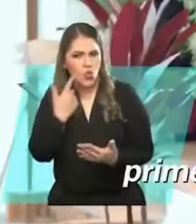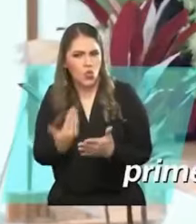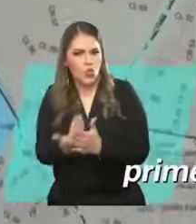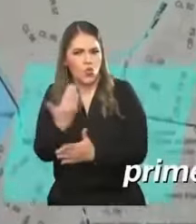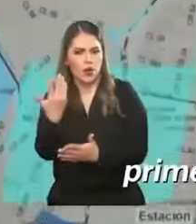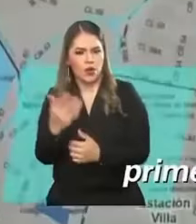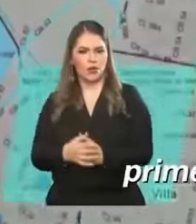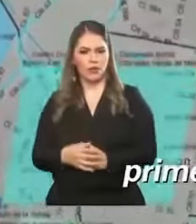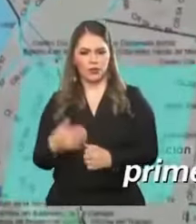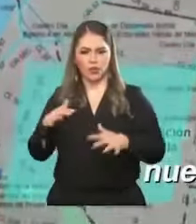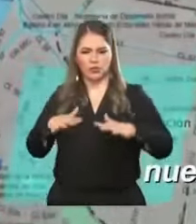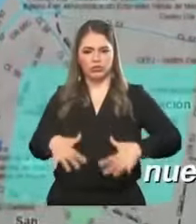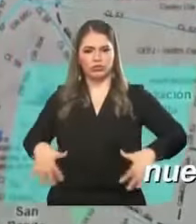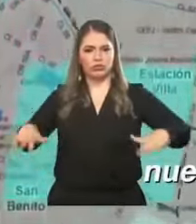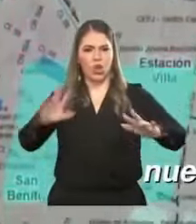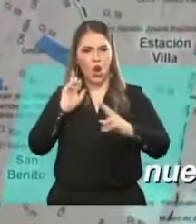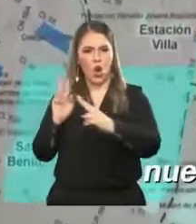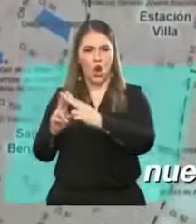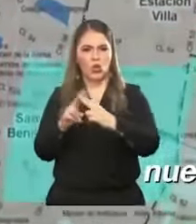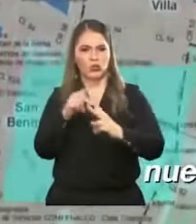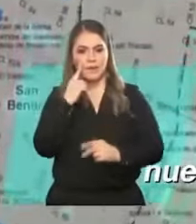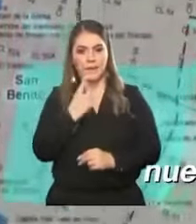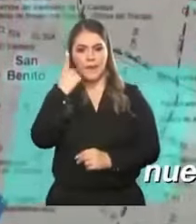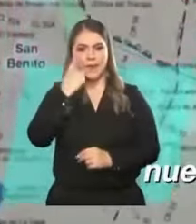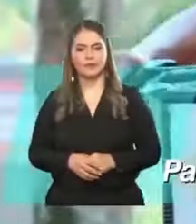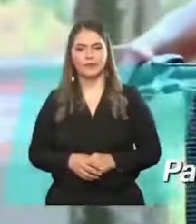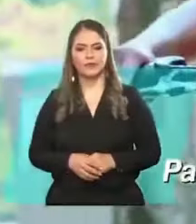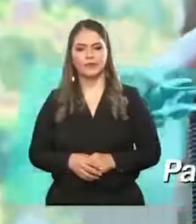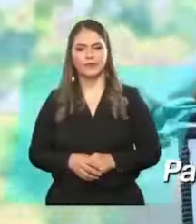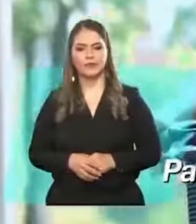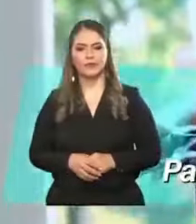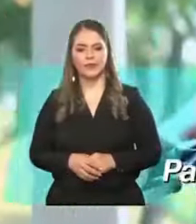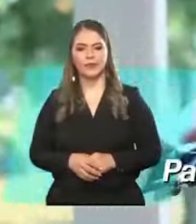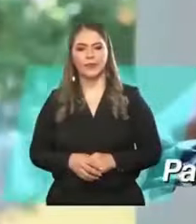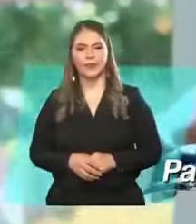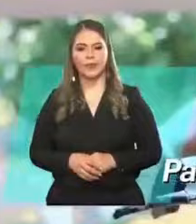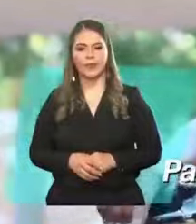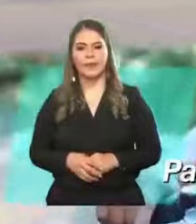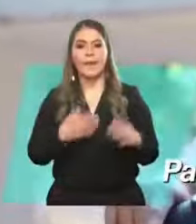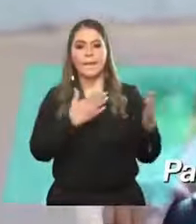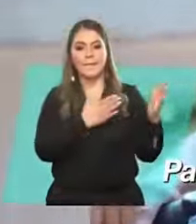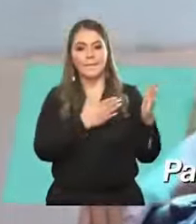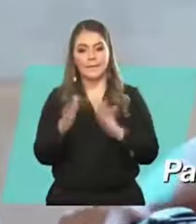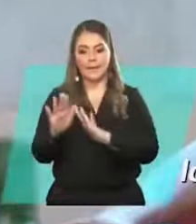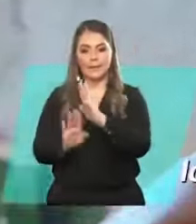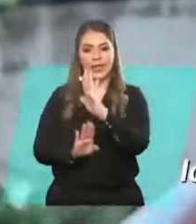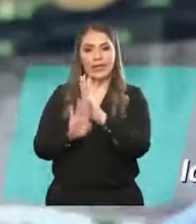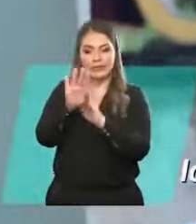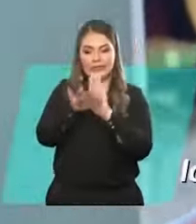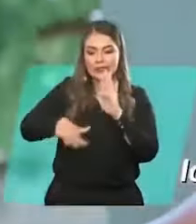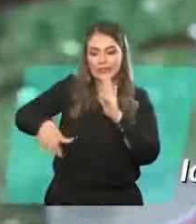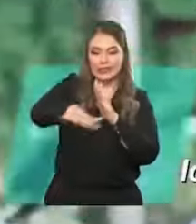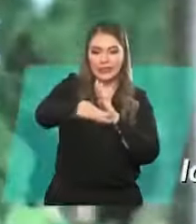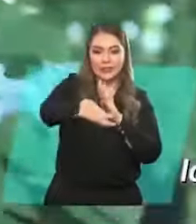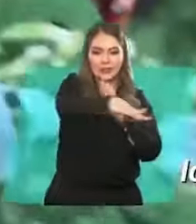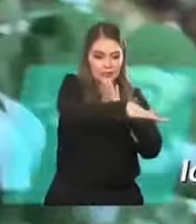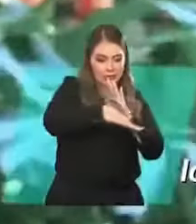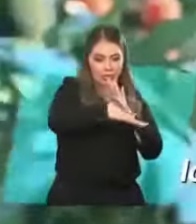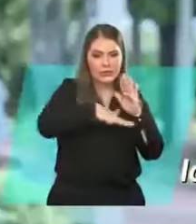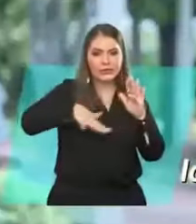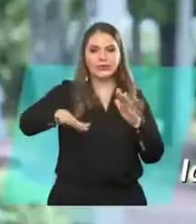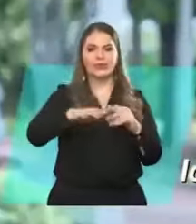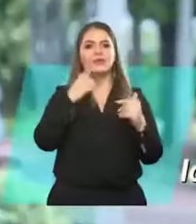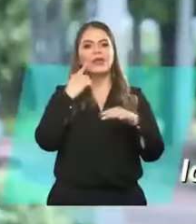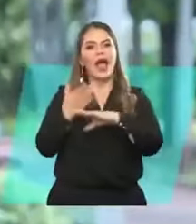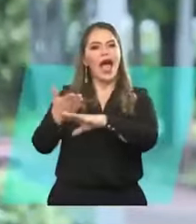poder representar nuestros territorios Parte del plan de desarrollo local de los territorios acaba